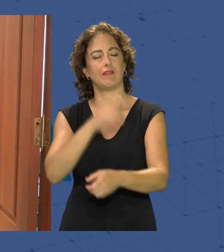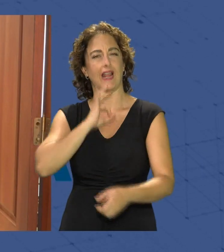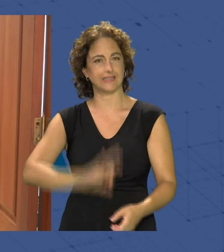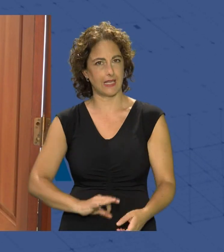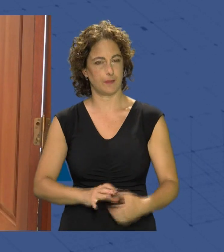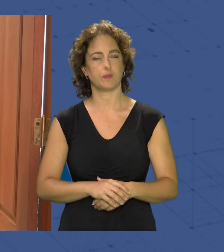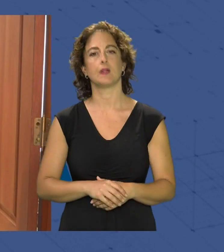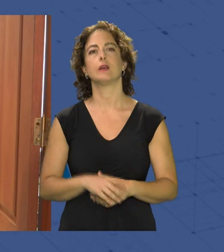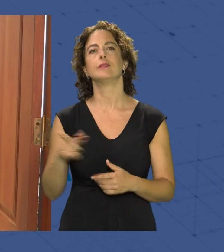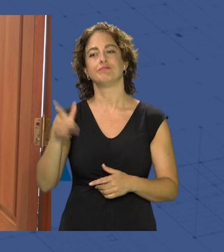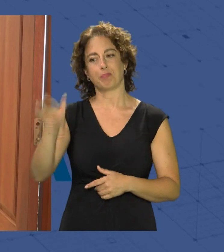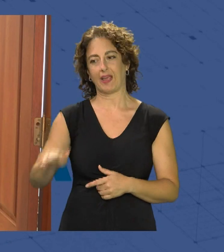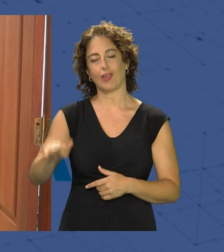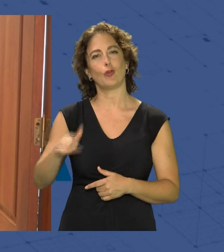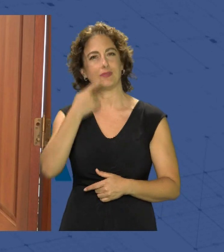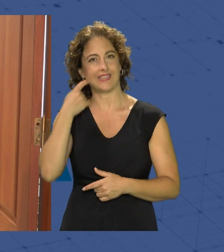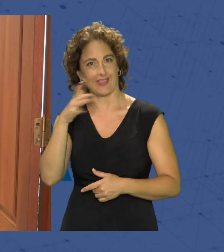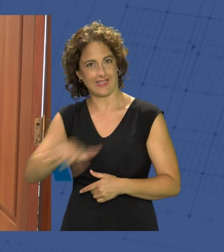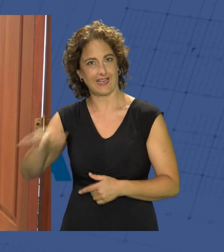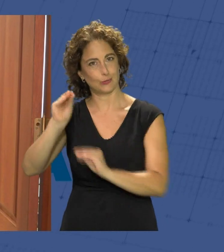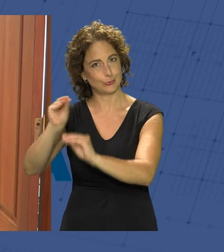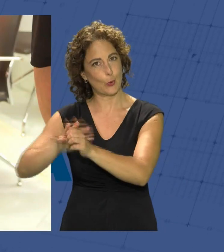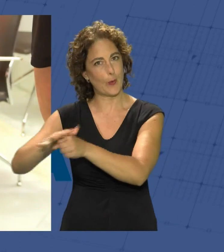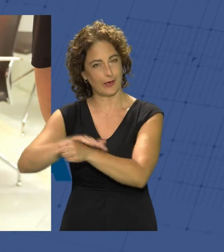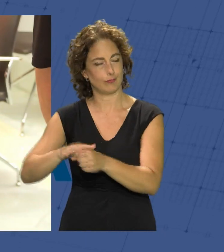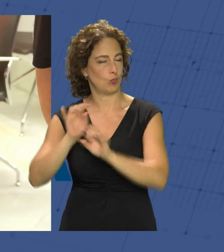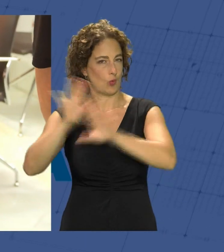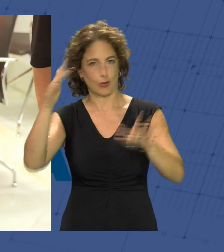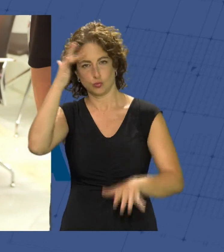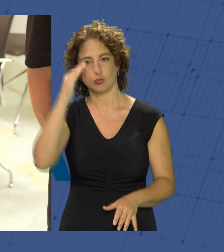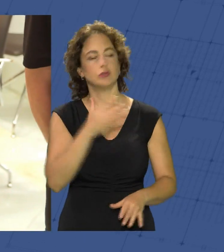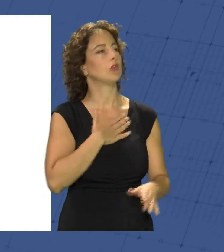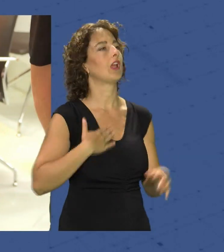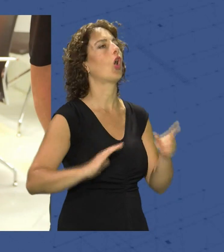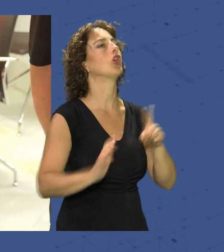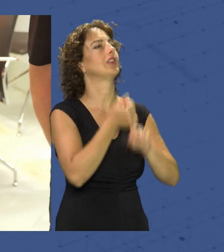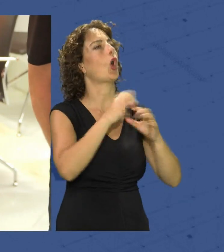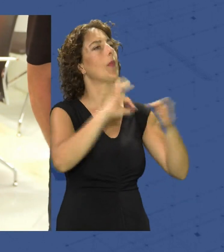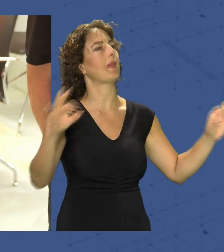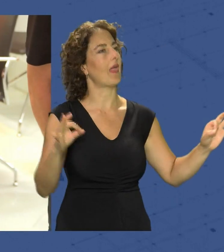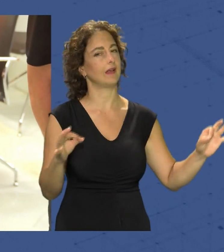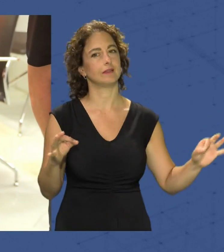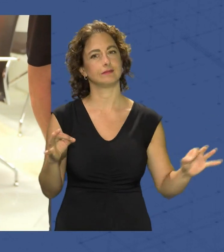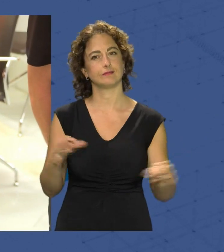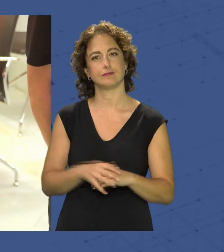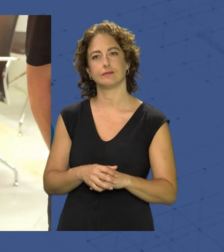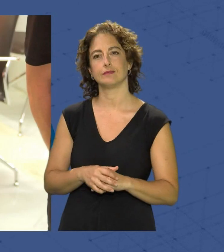este pequeño de pescadería tiene claro su sueño ya he ganado a la Olimpiada ¿y cuál es el que menos te gusta?